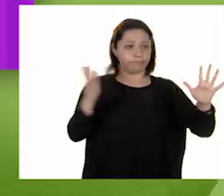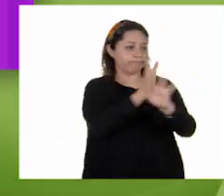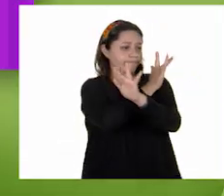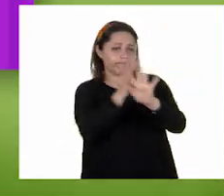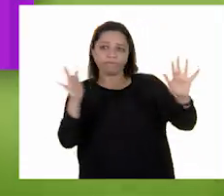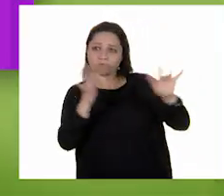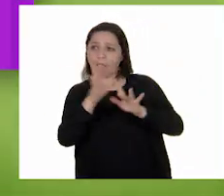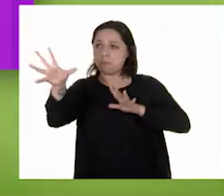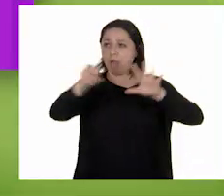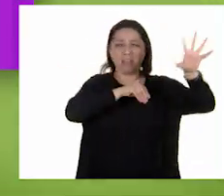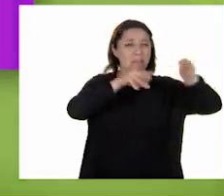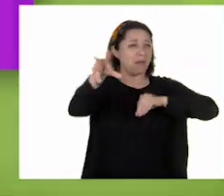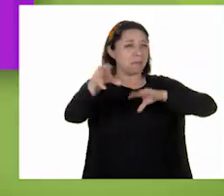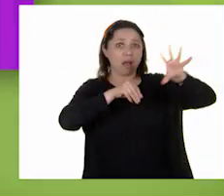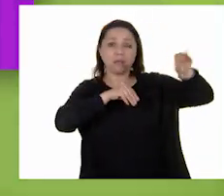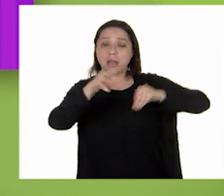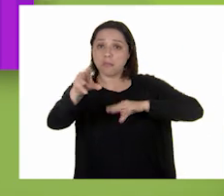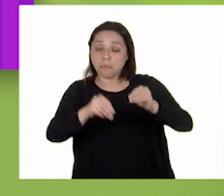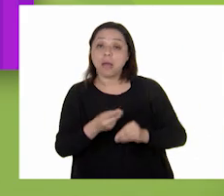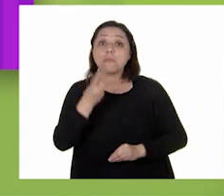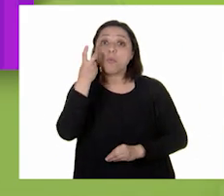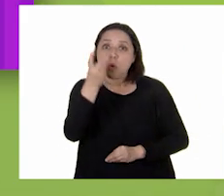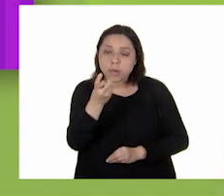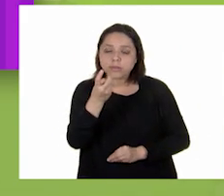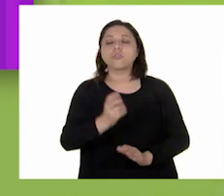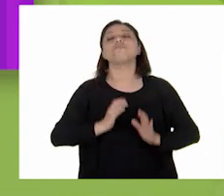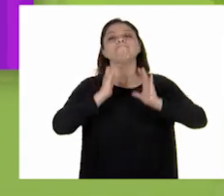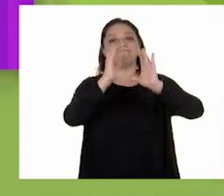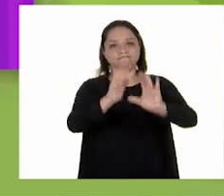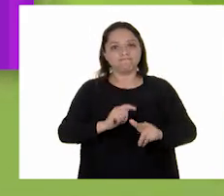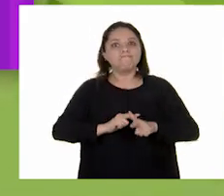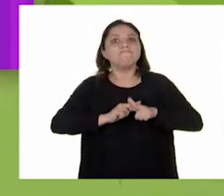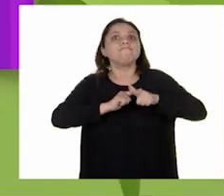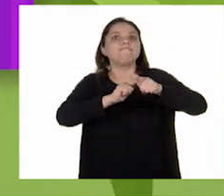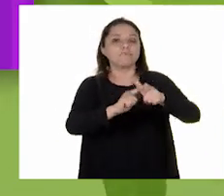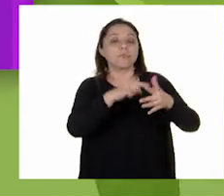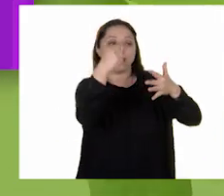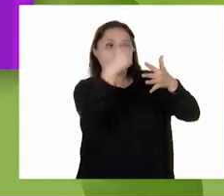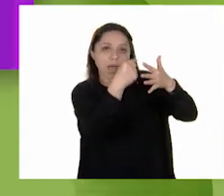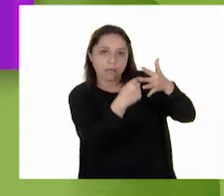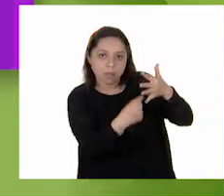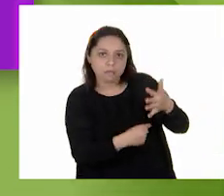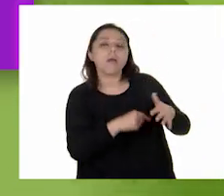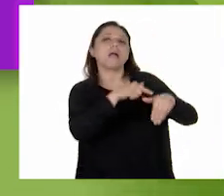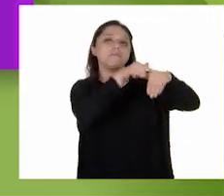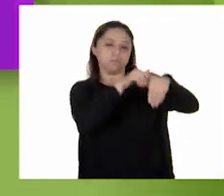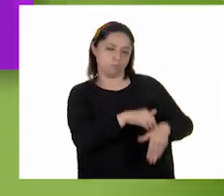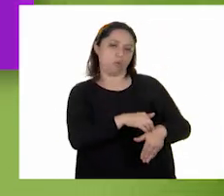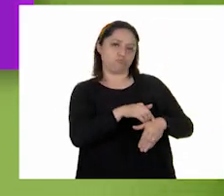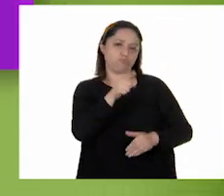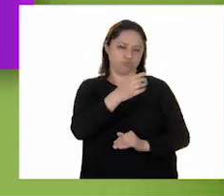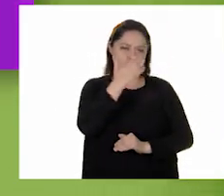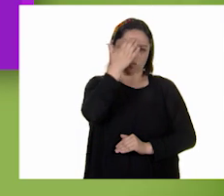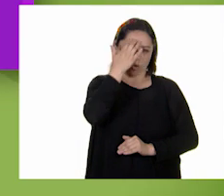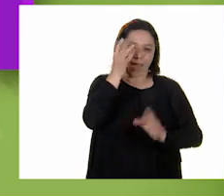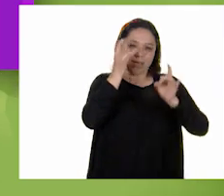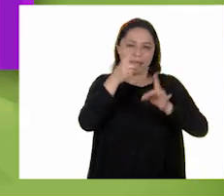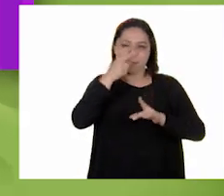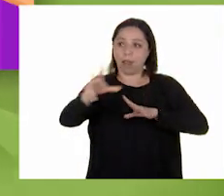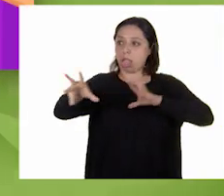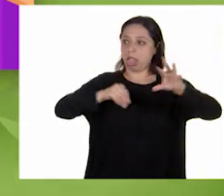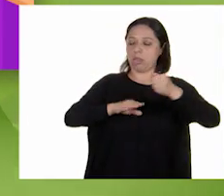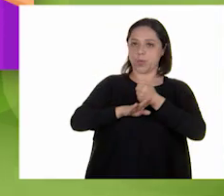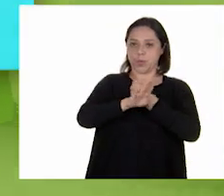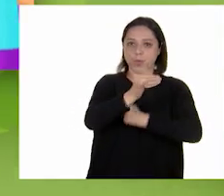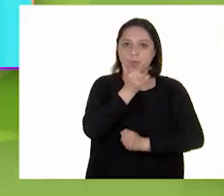fácilmente entre las personas. Por eso hay que continuar cuidándonos siguiendo las buenas prácticas que ya todos conocemos para evitar contagiarnos.